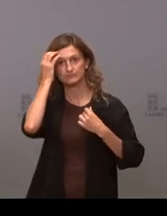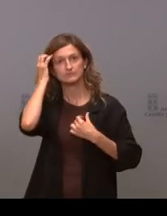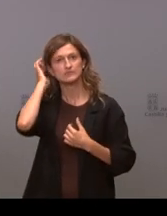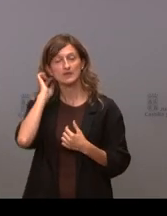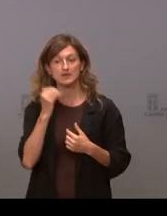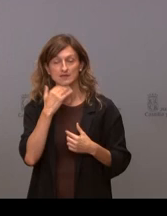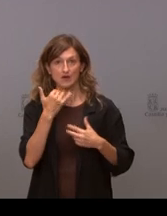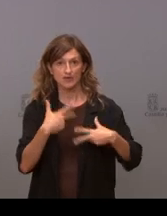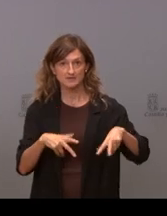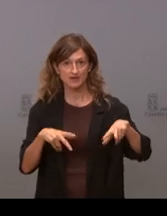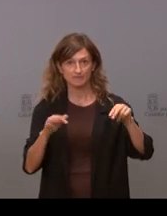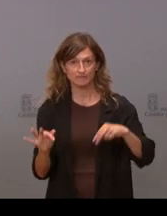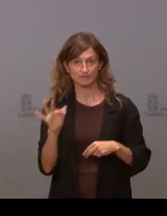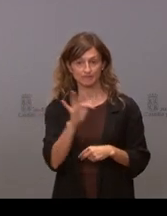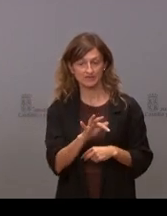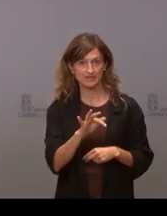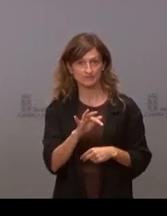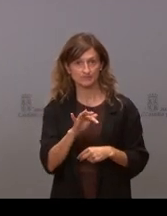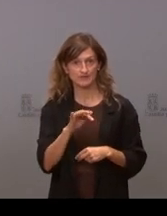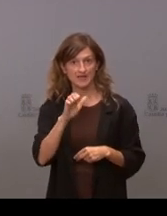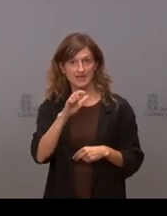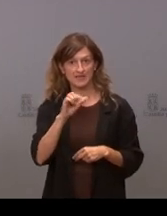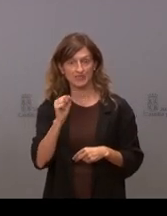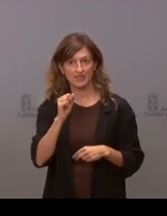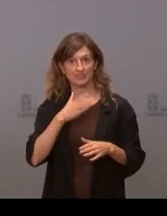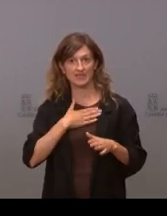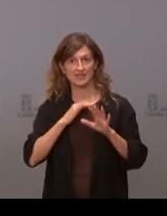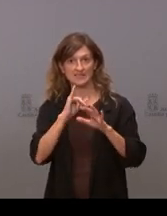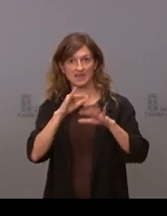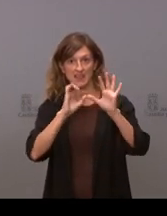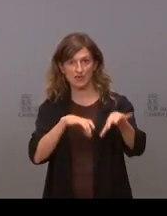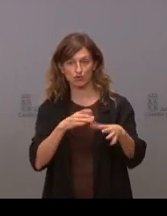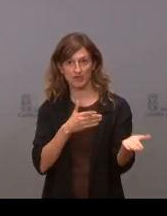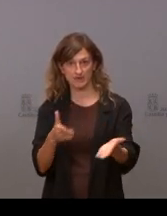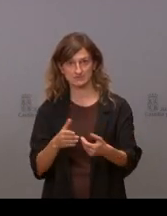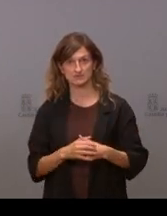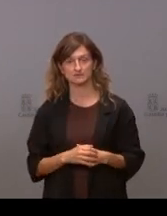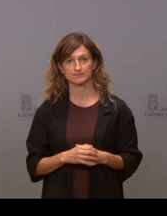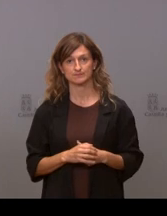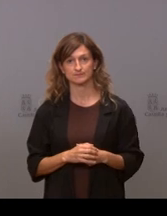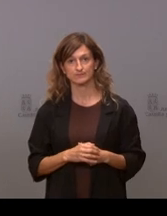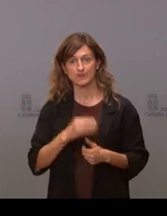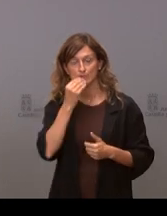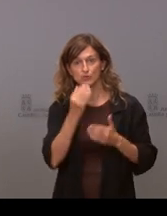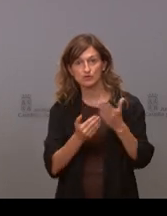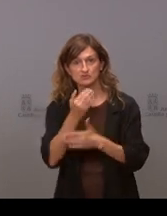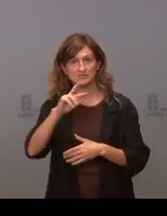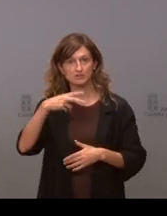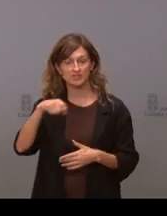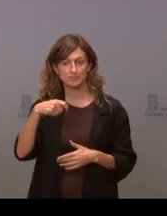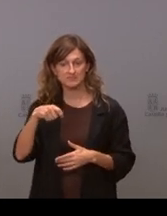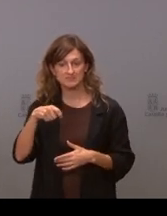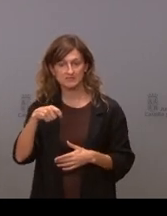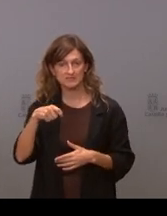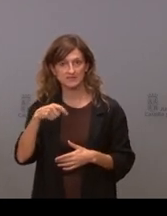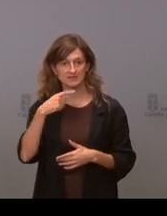y finalizamos por tanto hoy con Elizabeth Dalba de Ileón Elizabeth adelante buenos días vicepresidente hablo